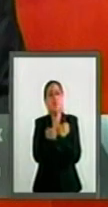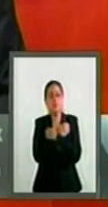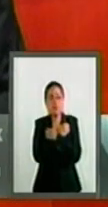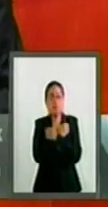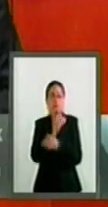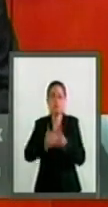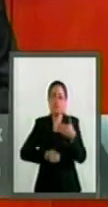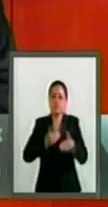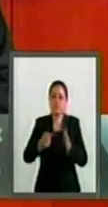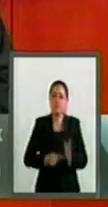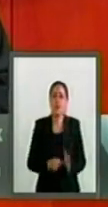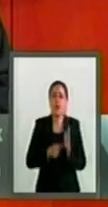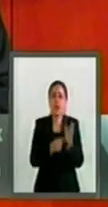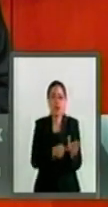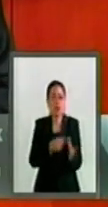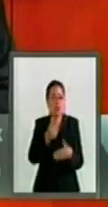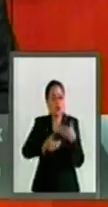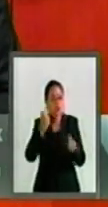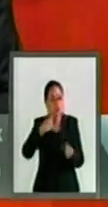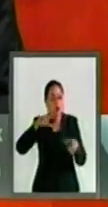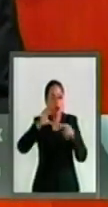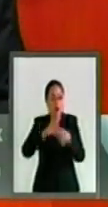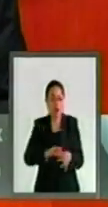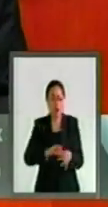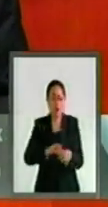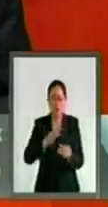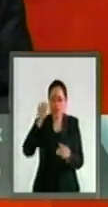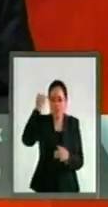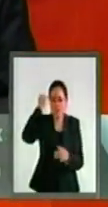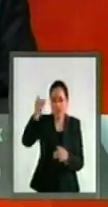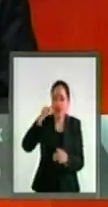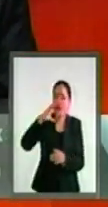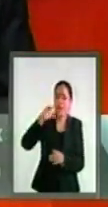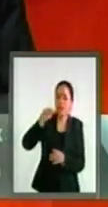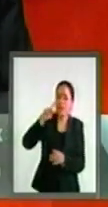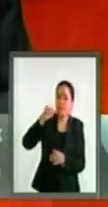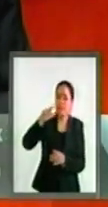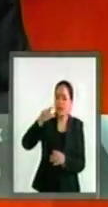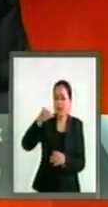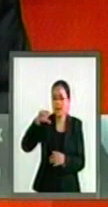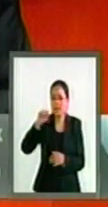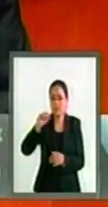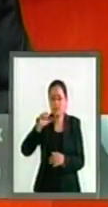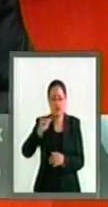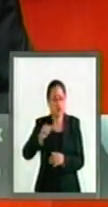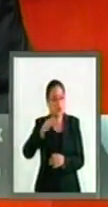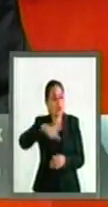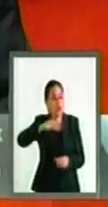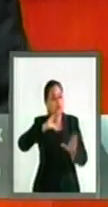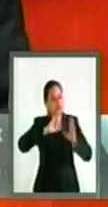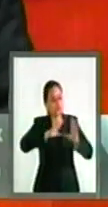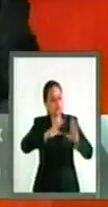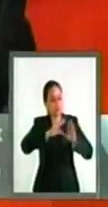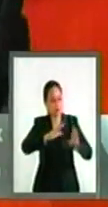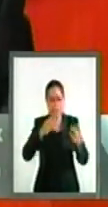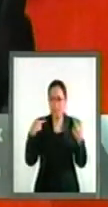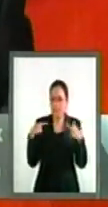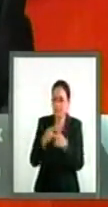disposición del proceso productivo del capitalismo global a educandos y a educadores.